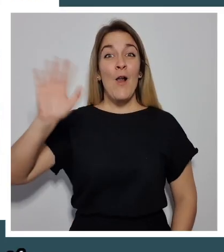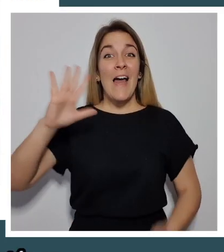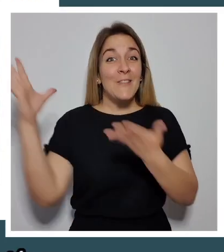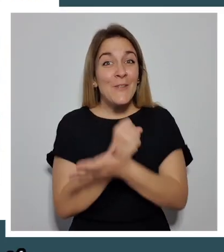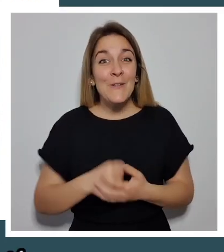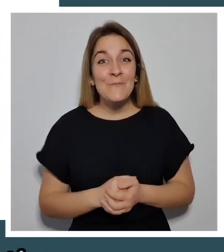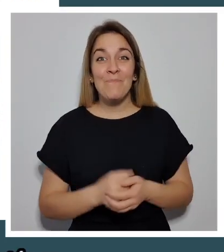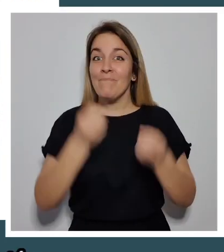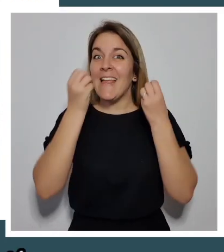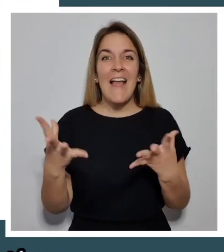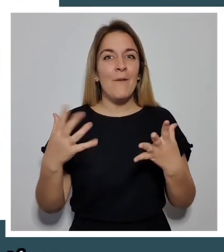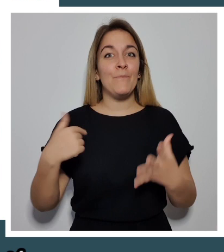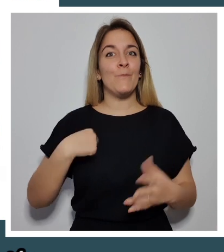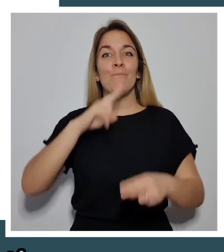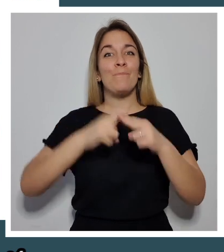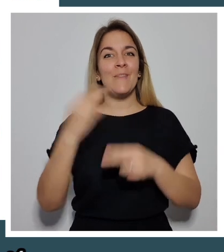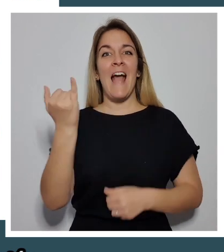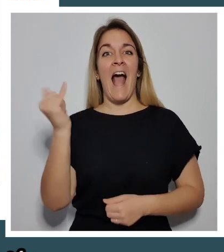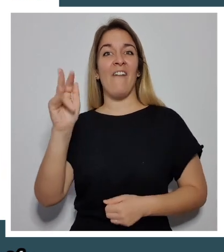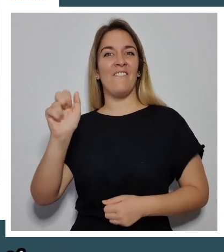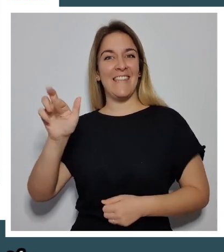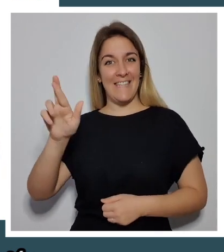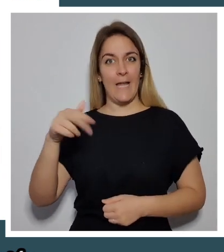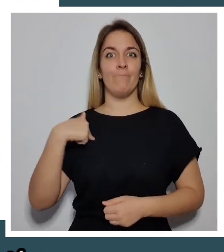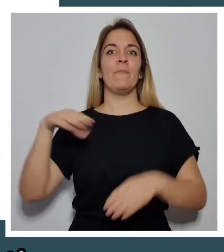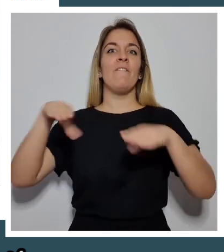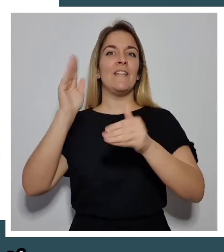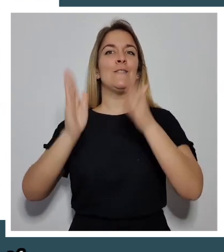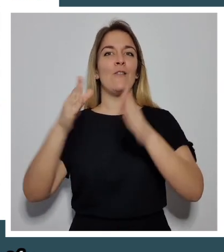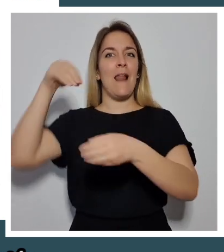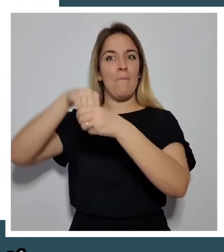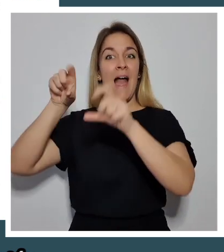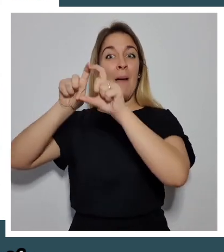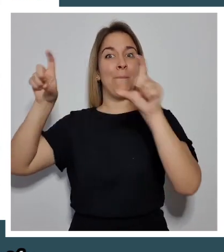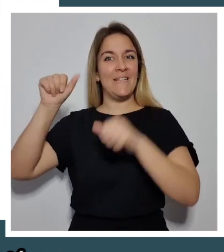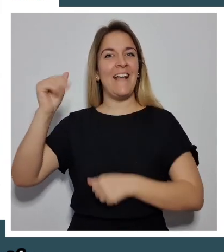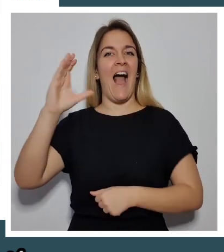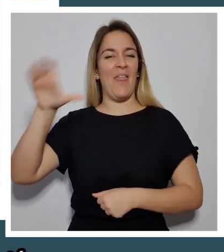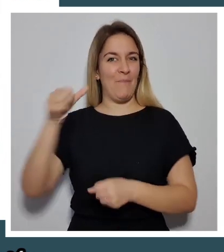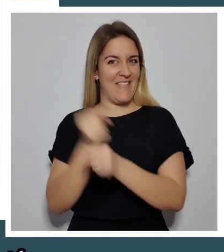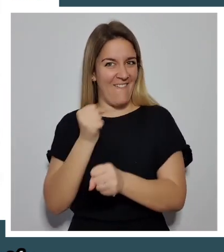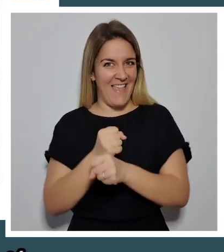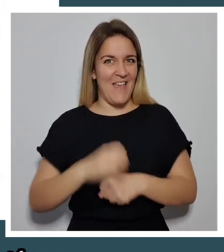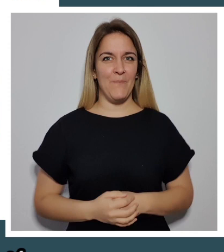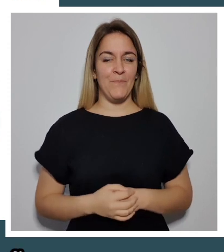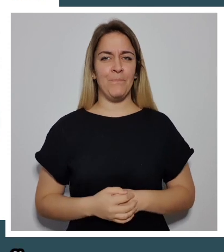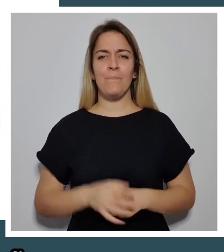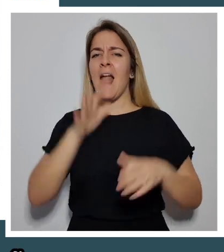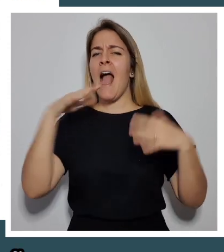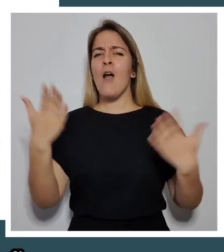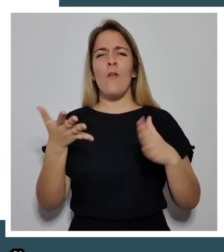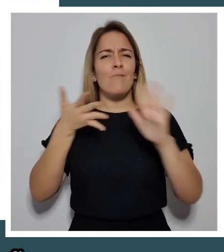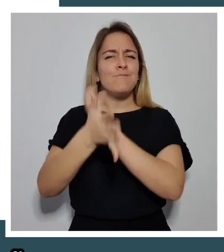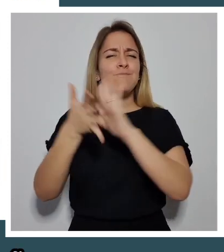Hola a todos, muy buenas, soy Javier Martínez, fisioterapeuta de Azen, en el CEPAD de Molina, y les voy a hacer un pequeño vídeo